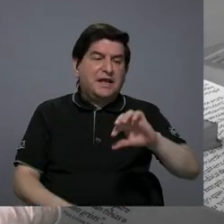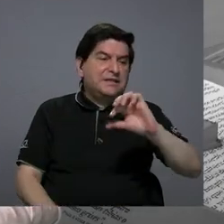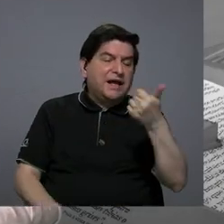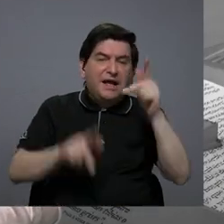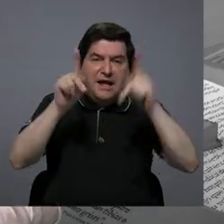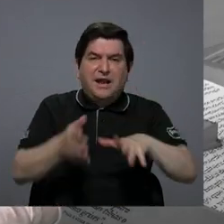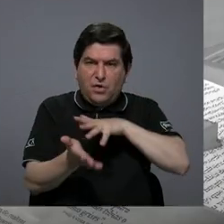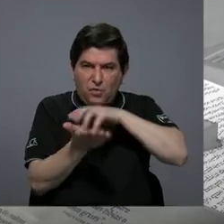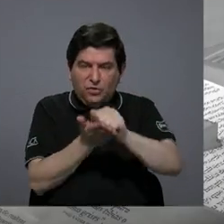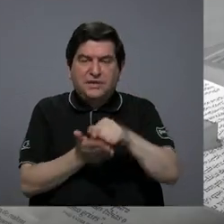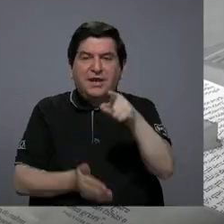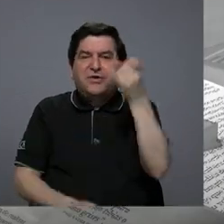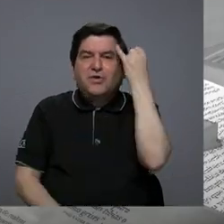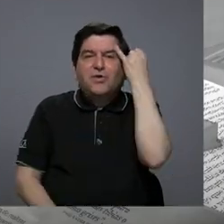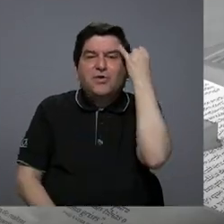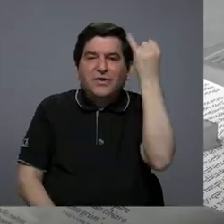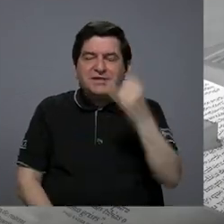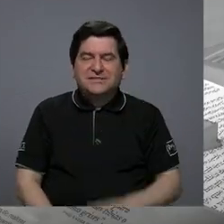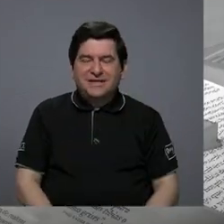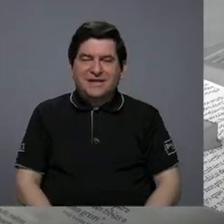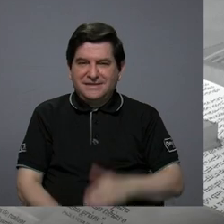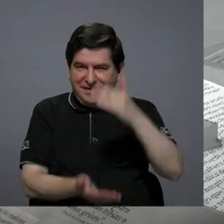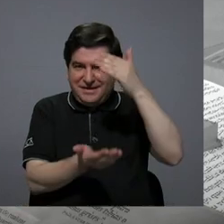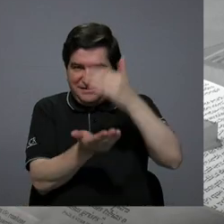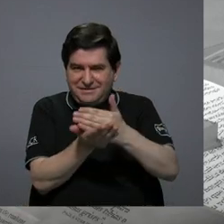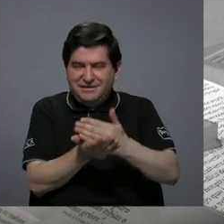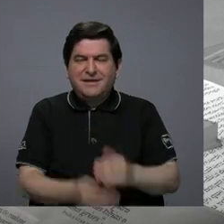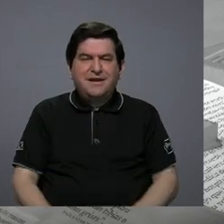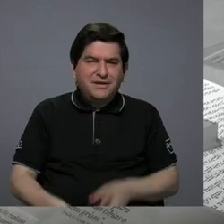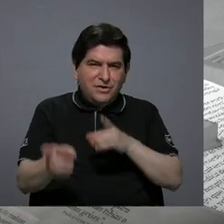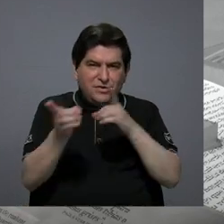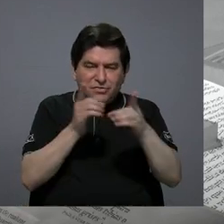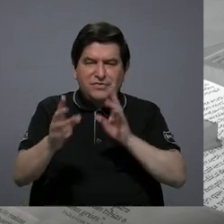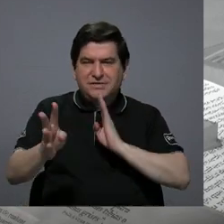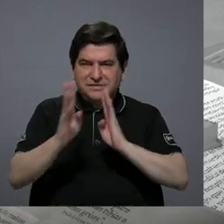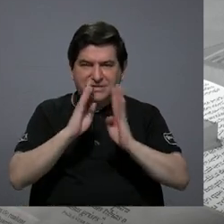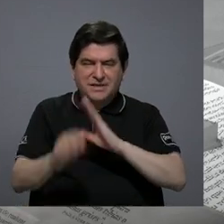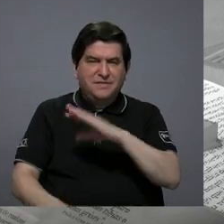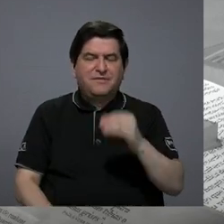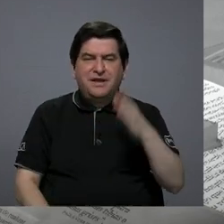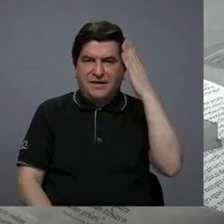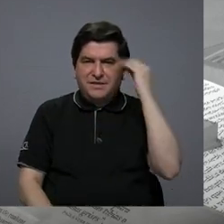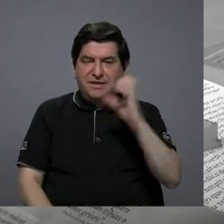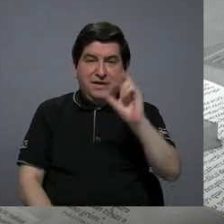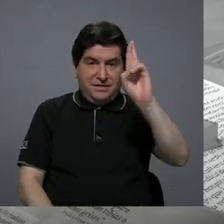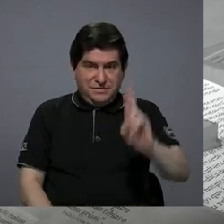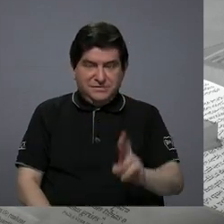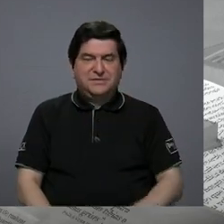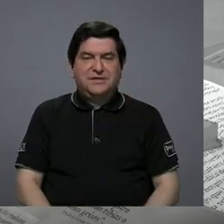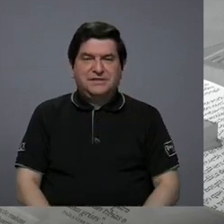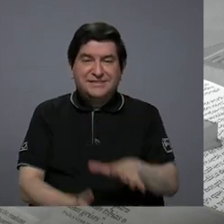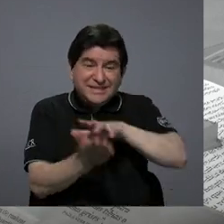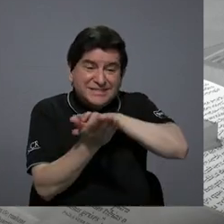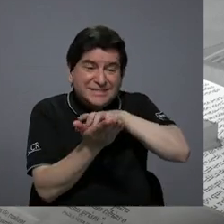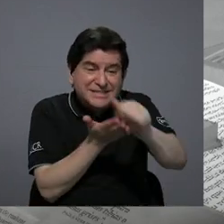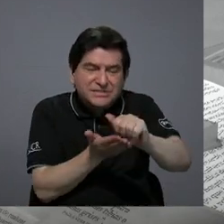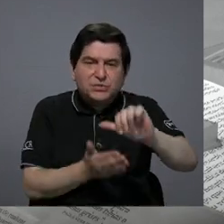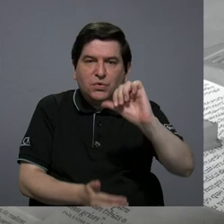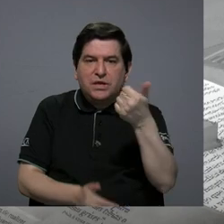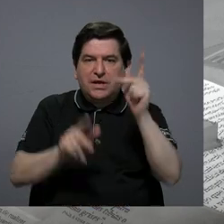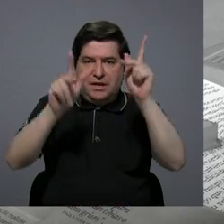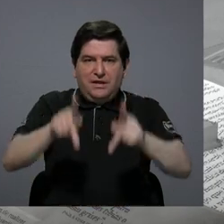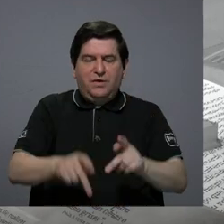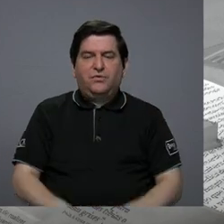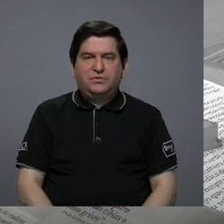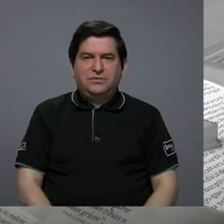otro. Vamos a quedarnos con esas palabras porque describe de lo que estamos hablando y lo que está viviendo Costa Rica. Aniquilar al otro